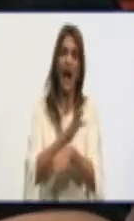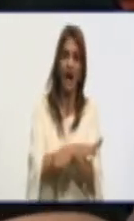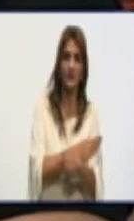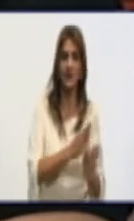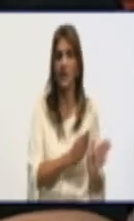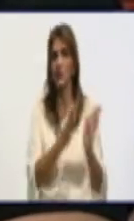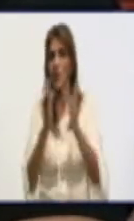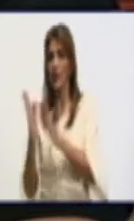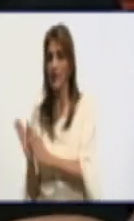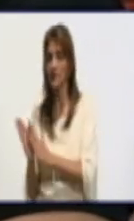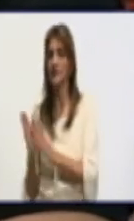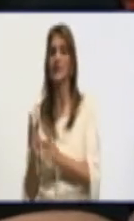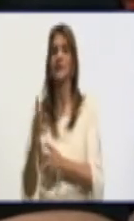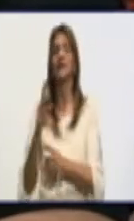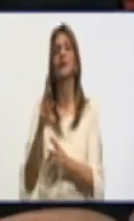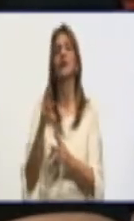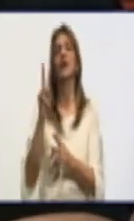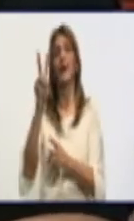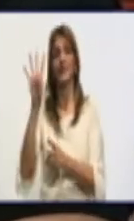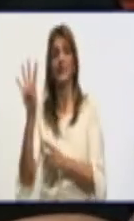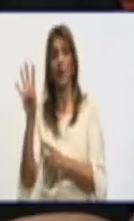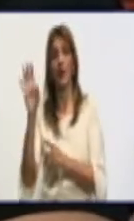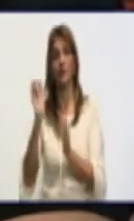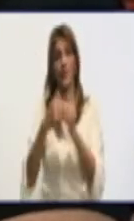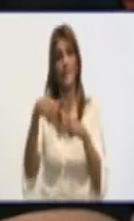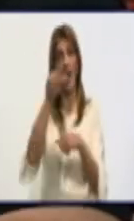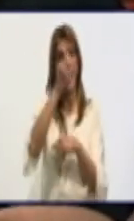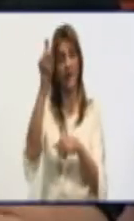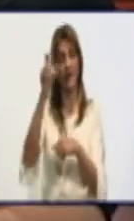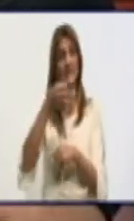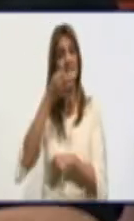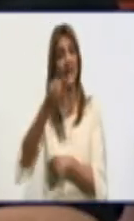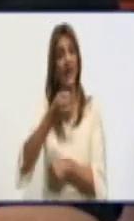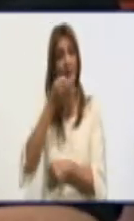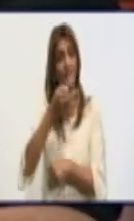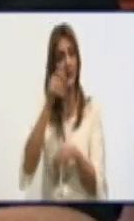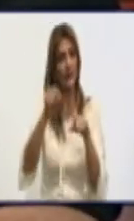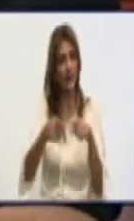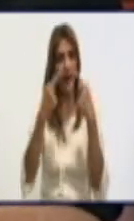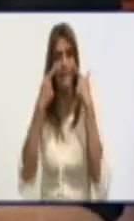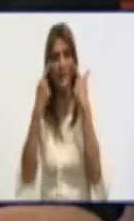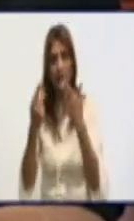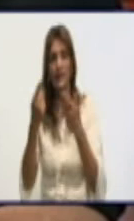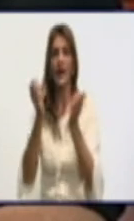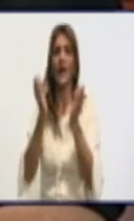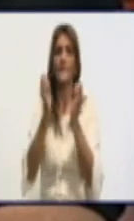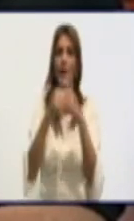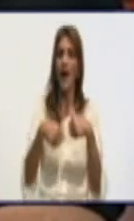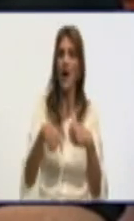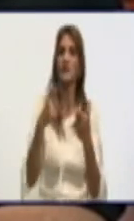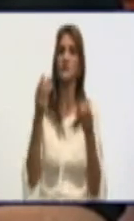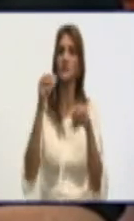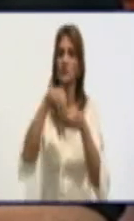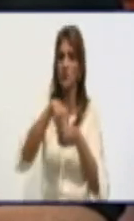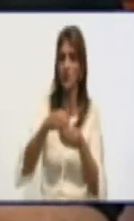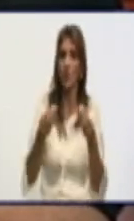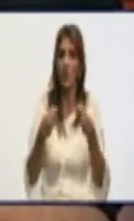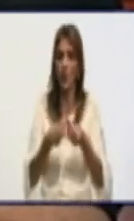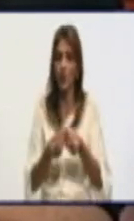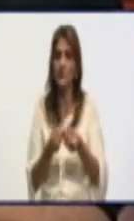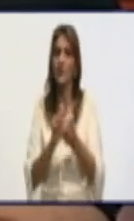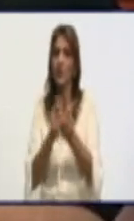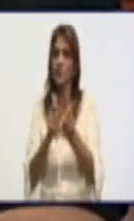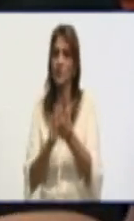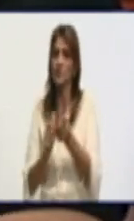una de nuestras panarías, las 24, se le explica a la población esta característica del pan. Sobre todo, incluso